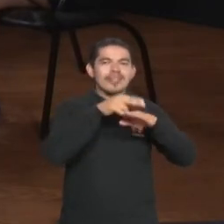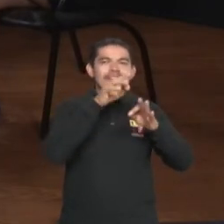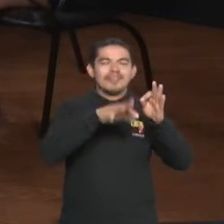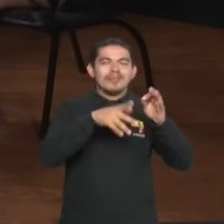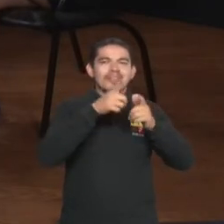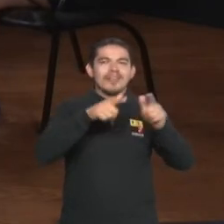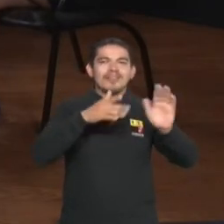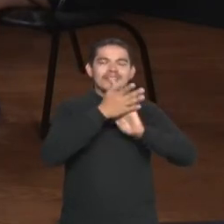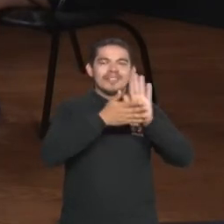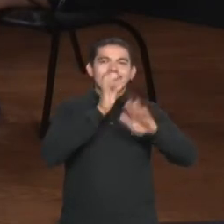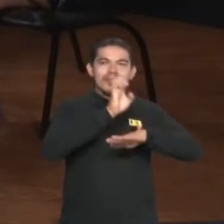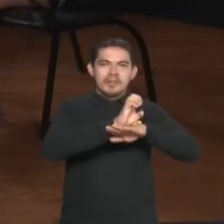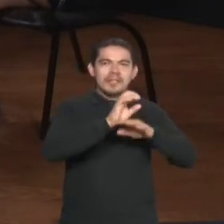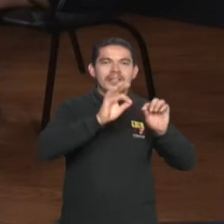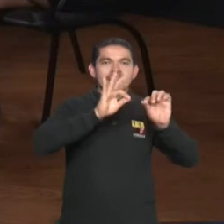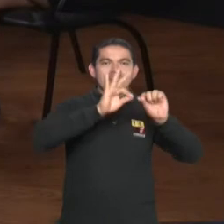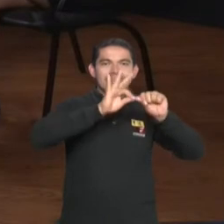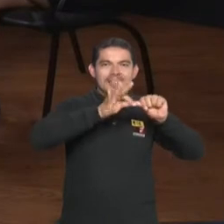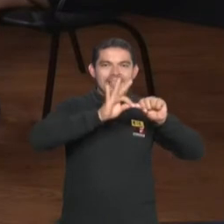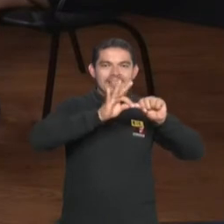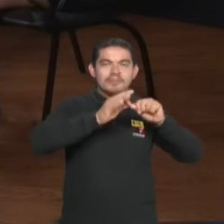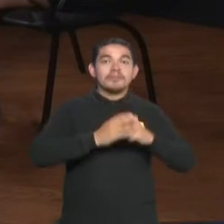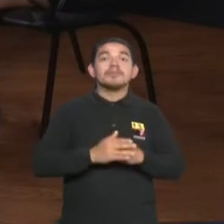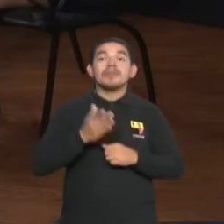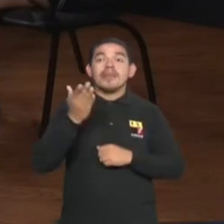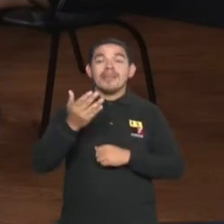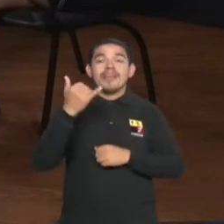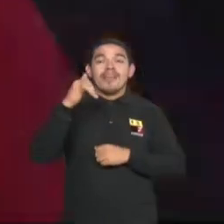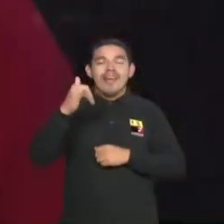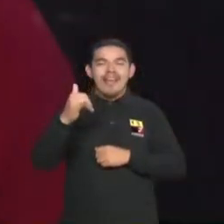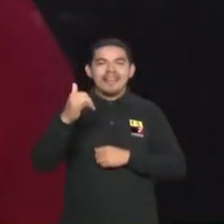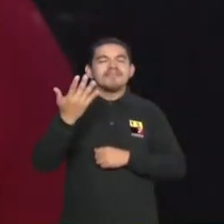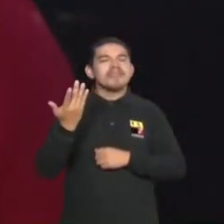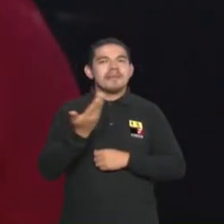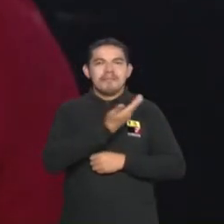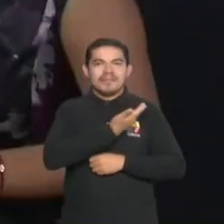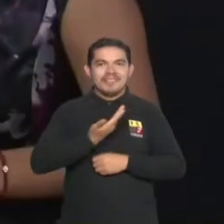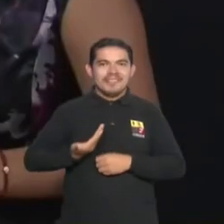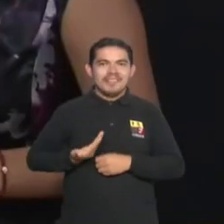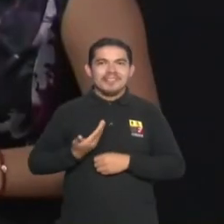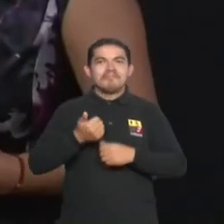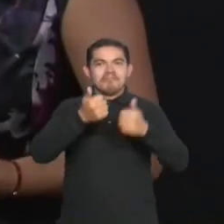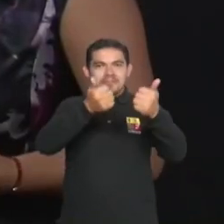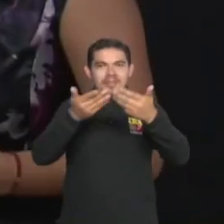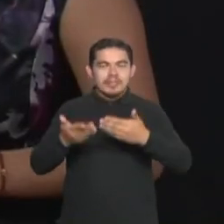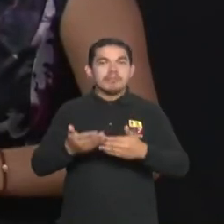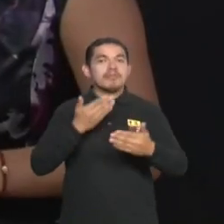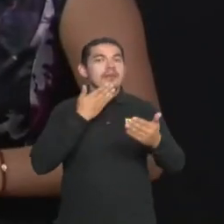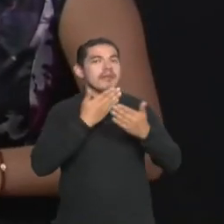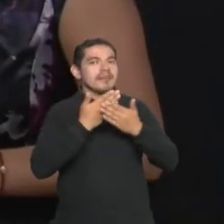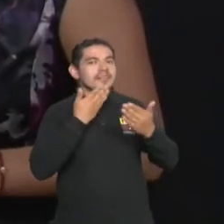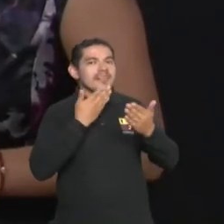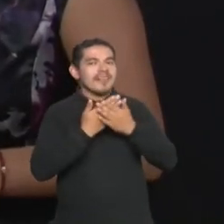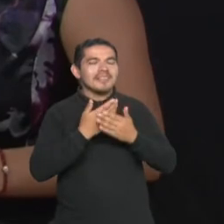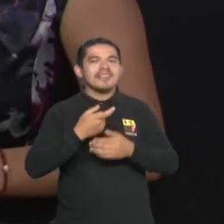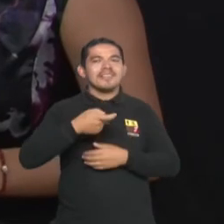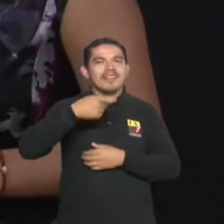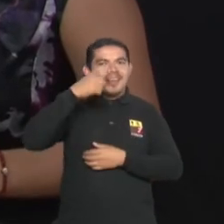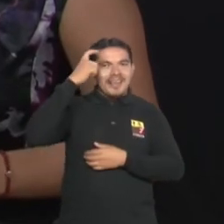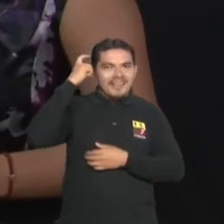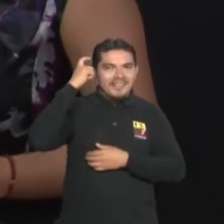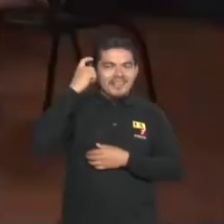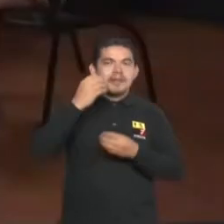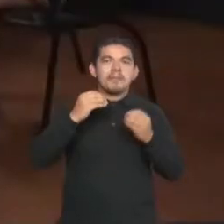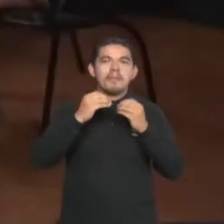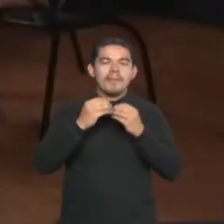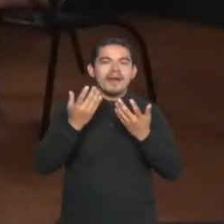Lengua de Señas ecuatoriana. Contamos con Yajaira Escudero, la presidenta. Bienvenida. Gracias, Gabriela. Gracias, Javier. Muchísimas gracias por la invitación. Yajaira,